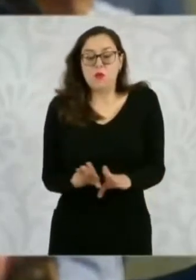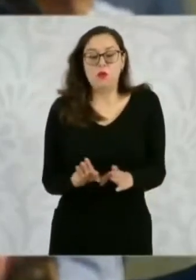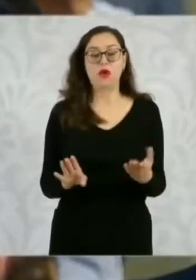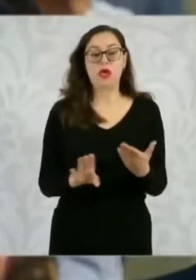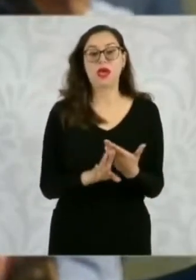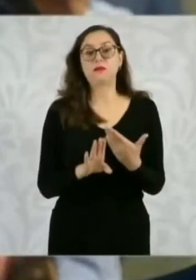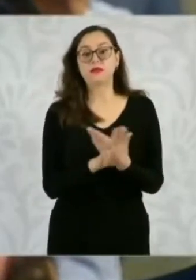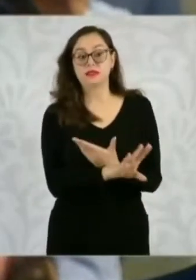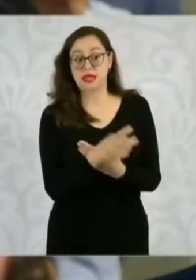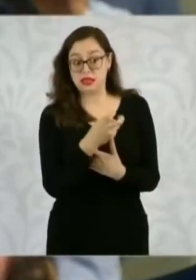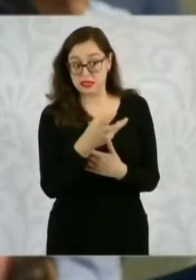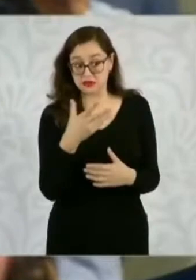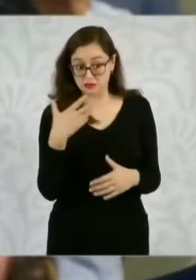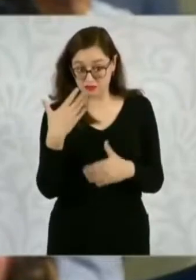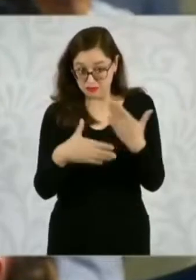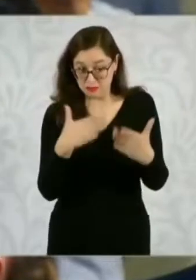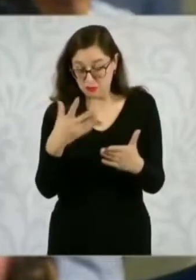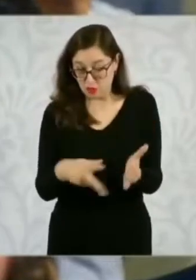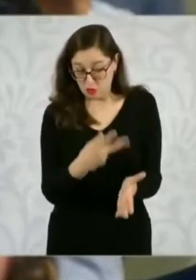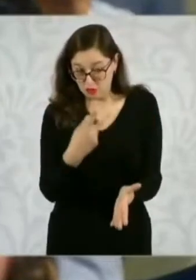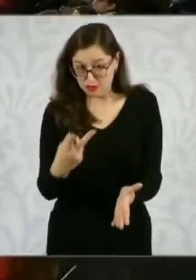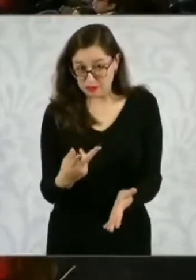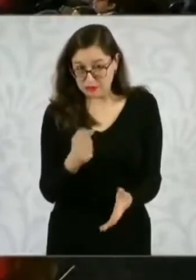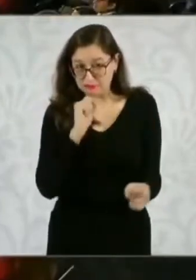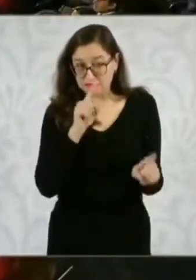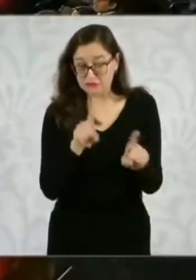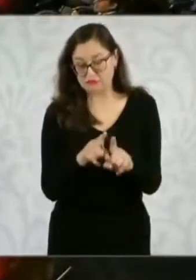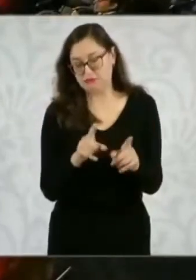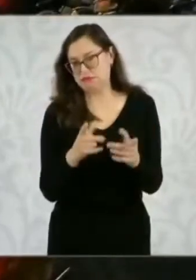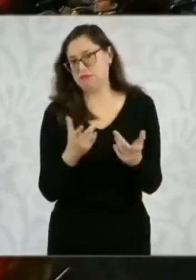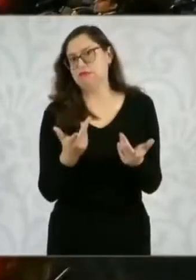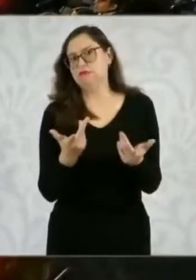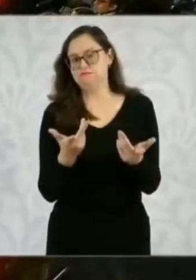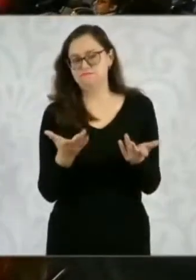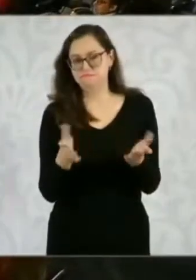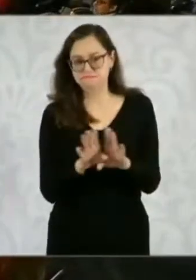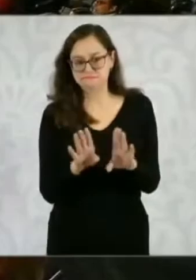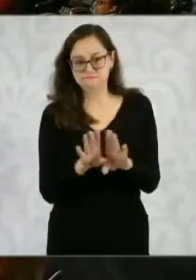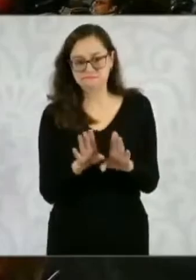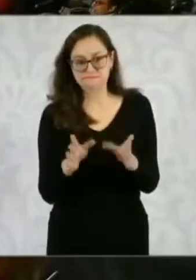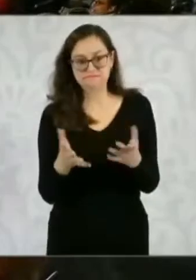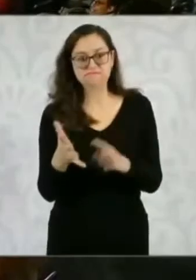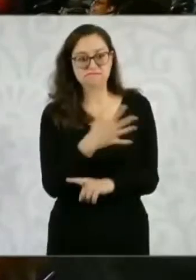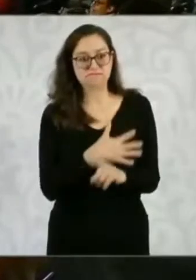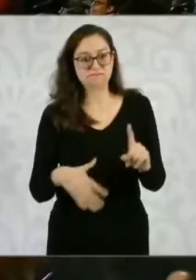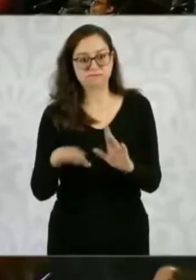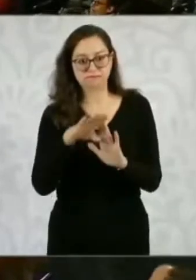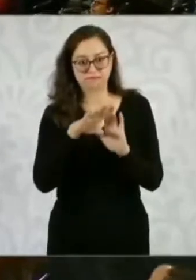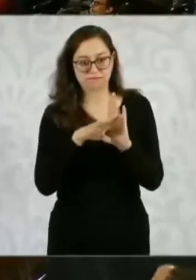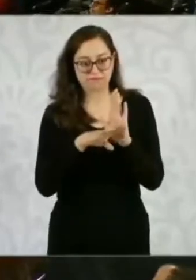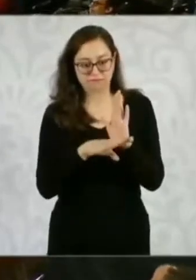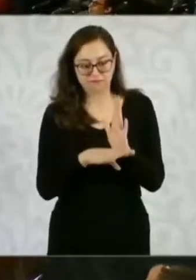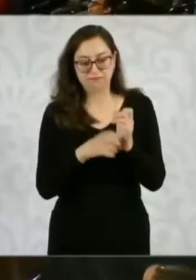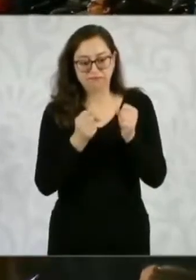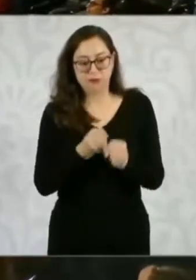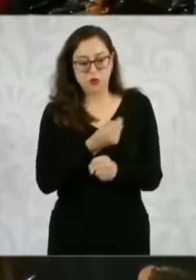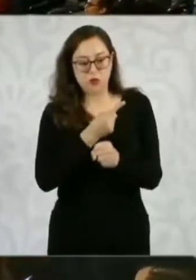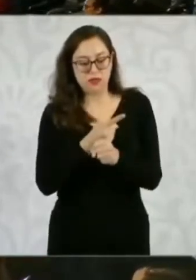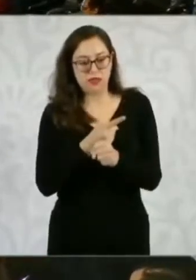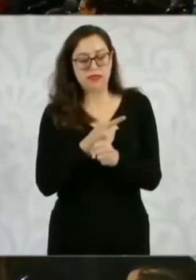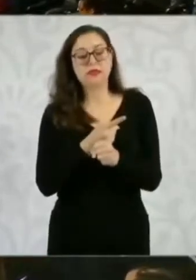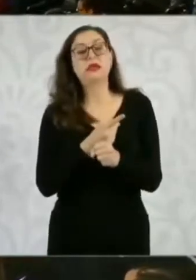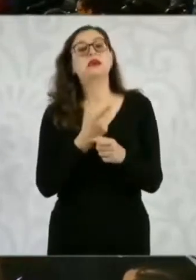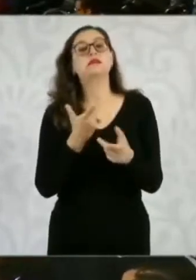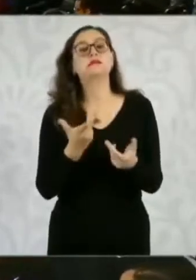que se registren en el futuro incidentes de este tipo, desde luego pues en el marco de las mismas estrategias de seguridad y que conforme